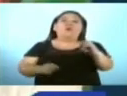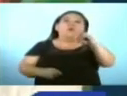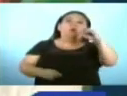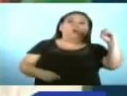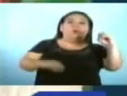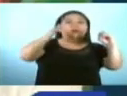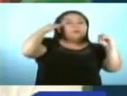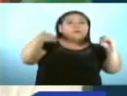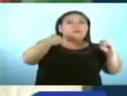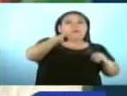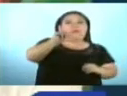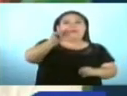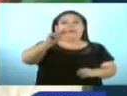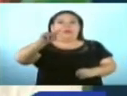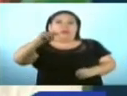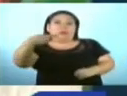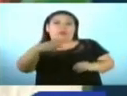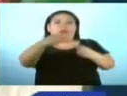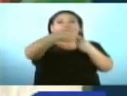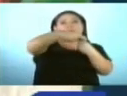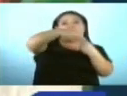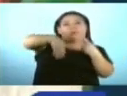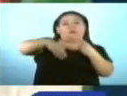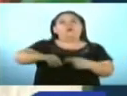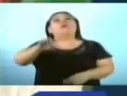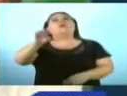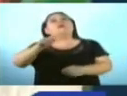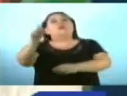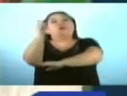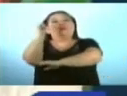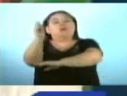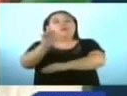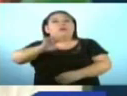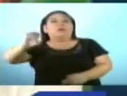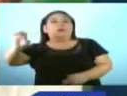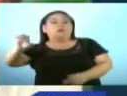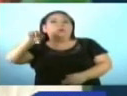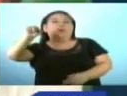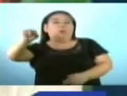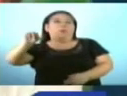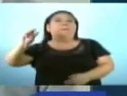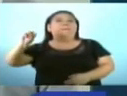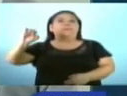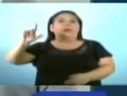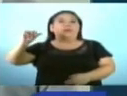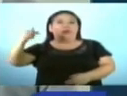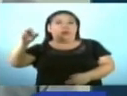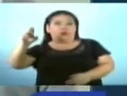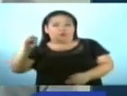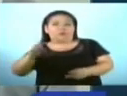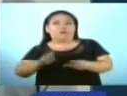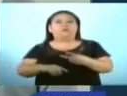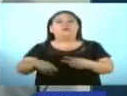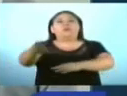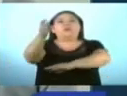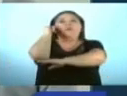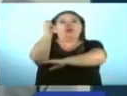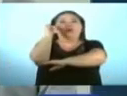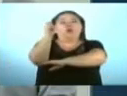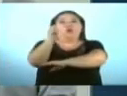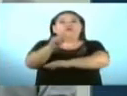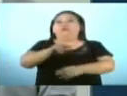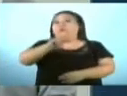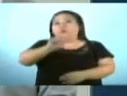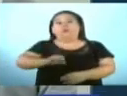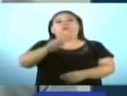En Chalatenango Sur, Milton Serrán del PCN y en Chalatenango, Mario Urbina también del PCN. En Cuscatlán de Nuevas Ideas y en Cuscatlán Sur,